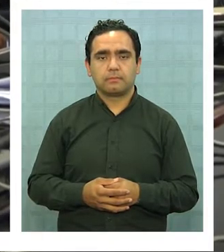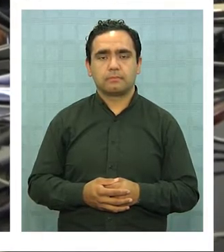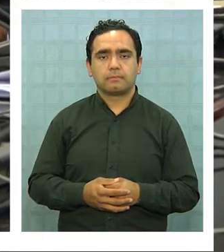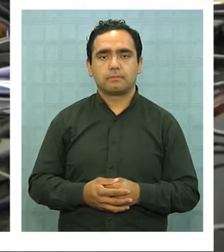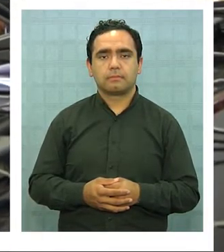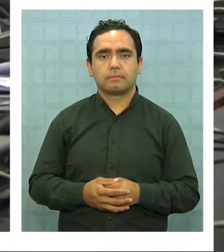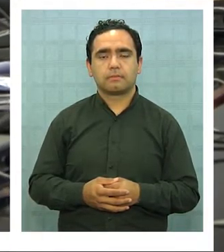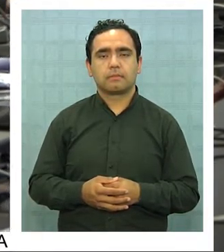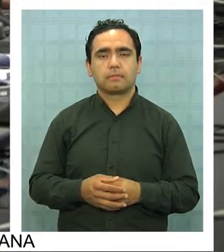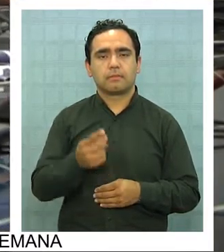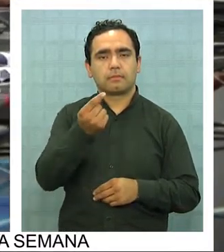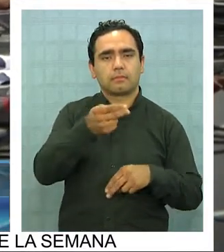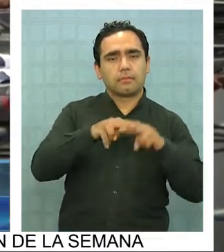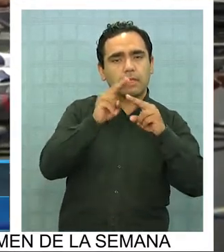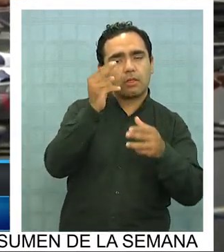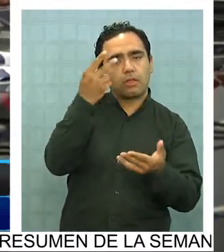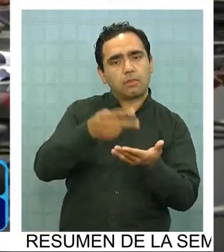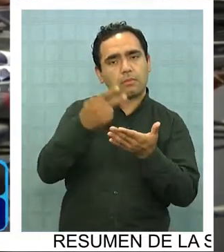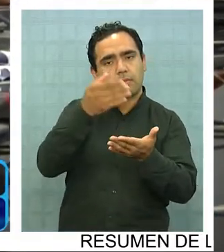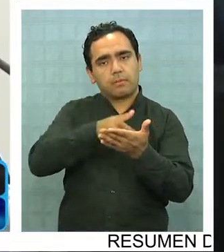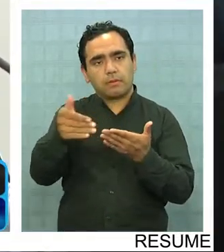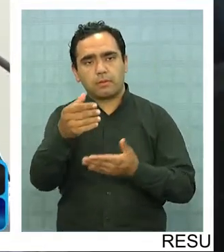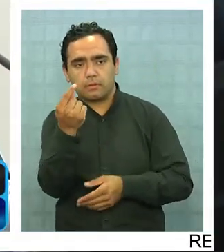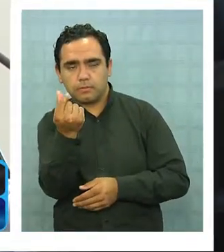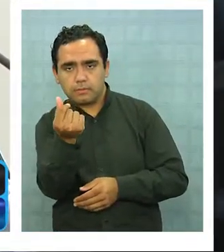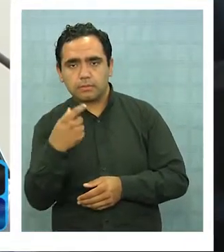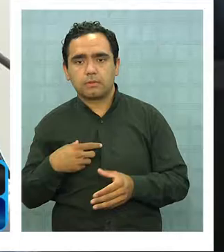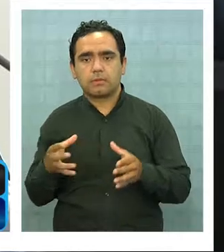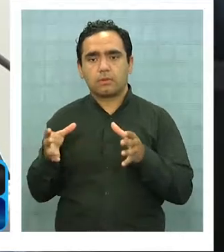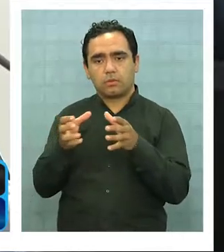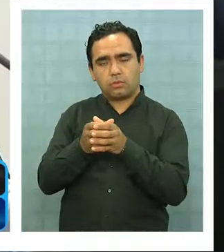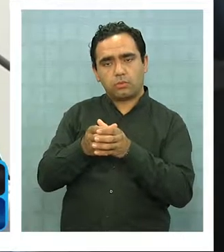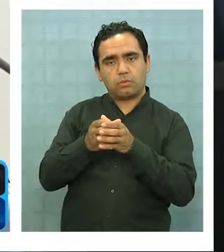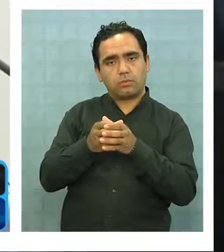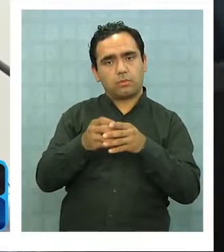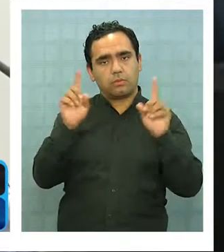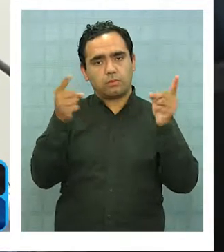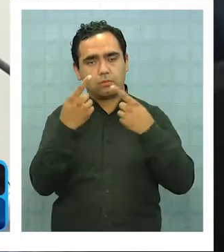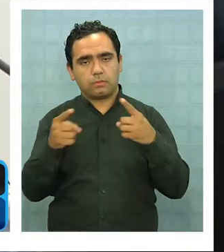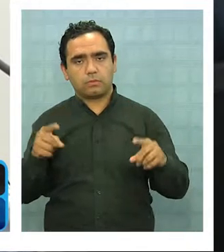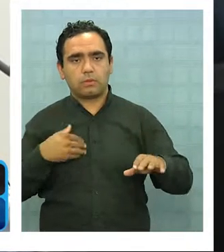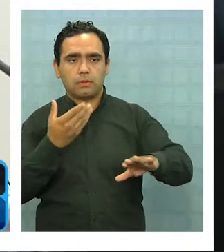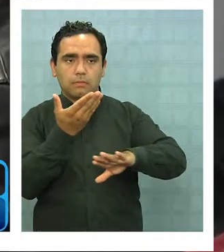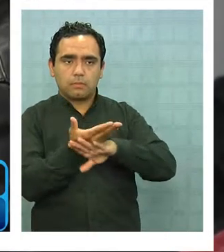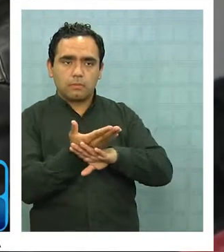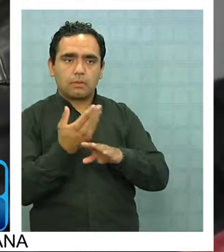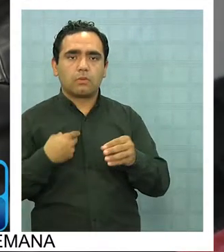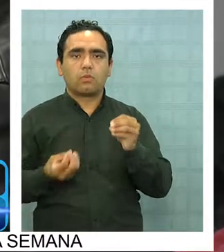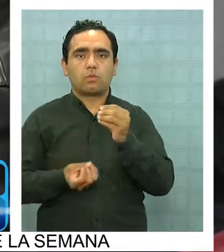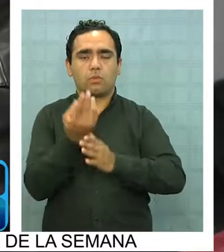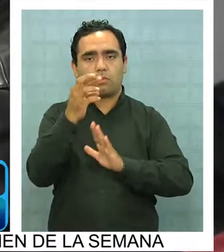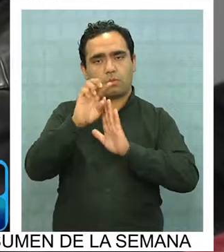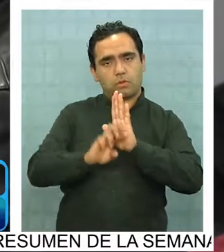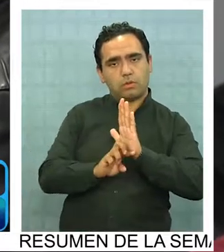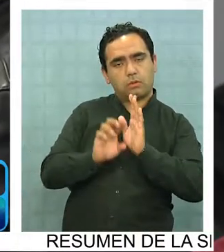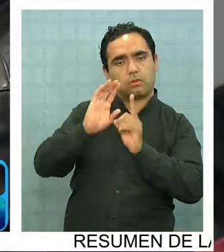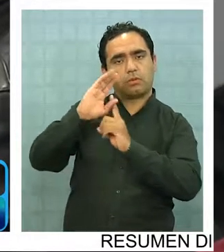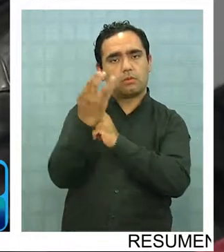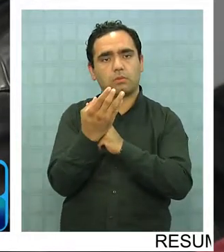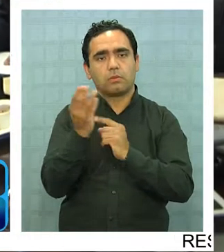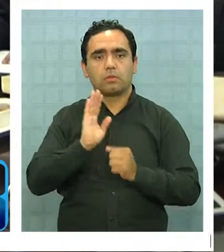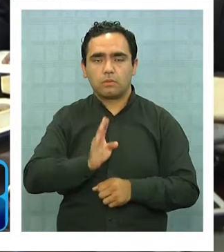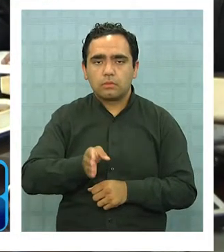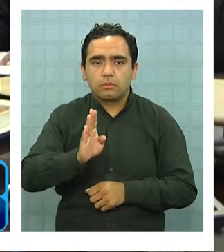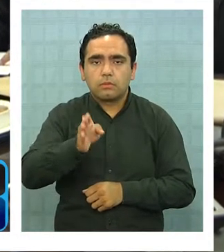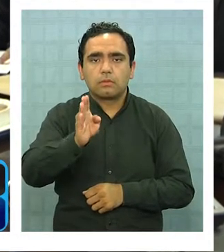Un monto cercano a los 2.000 millones de pesos es el que solicitó la Orquesta Regional al Consejo Regional para sostener su nuevo proyecto cultural, que debe dar